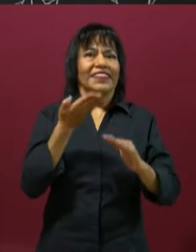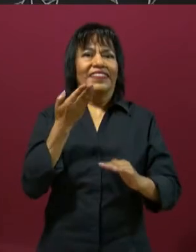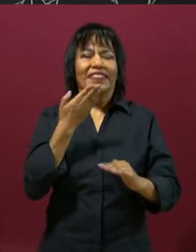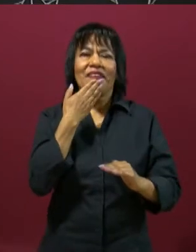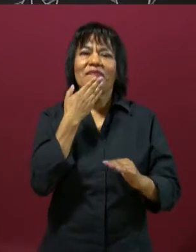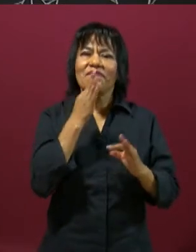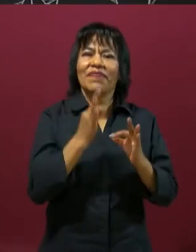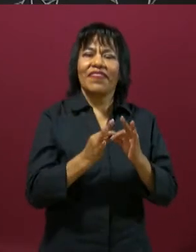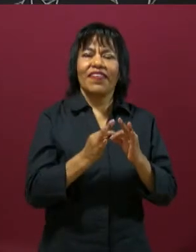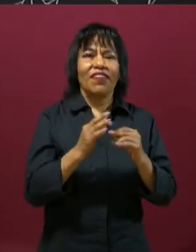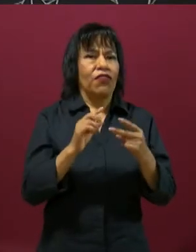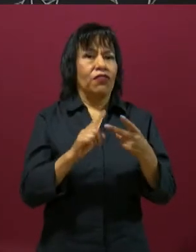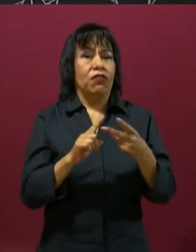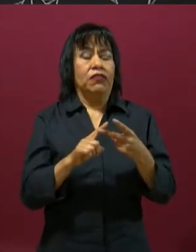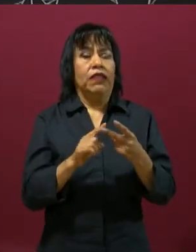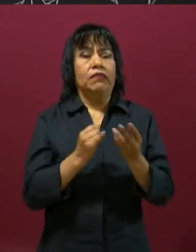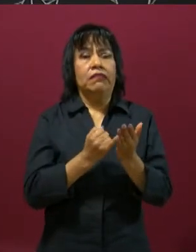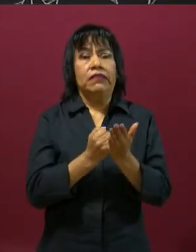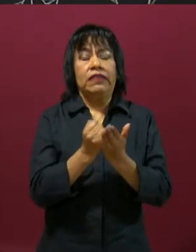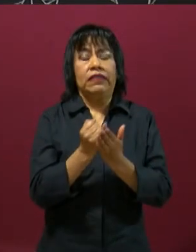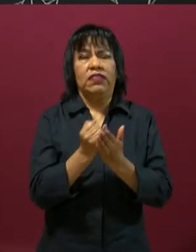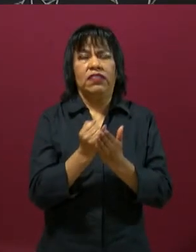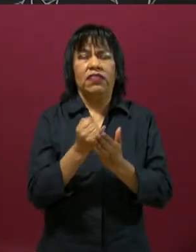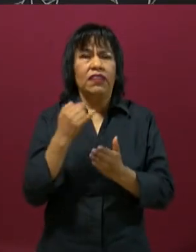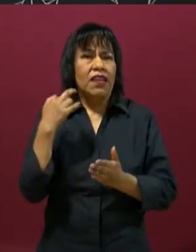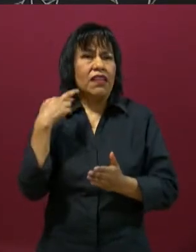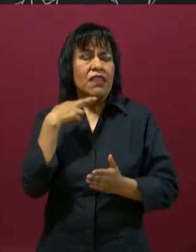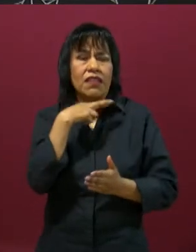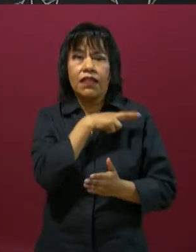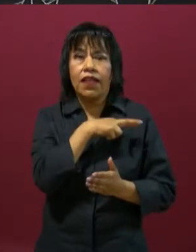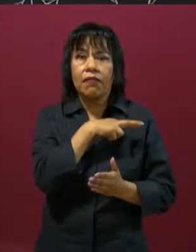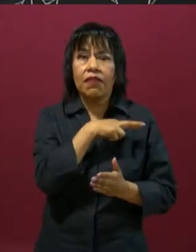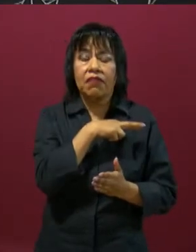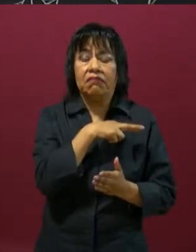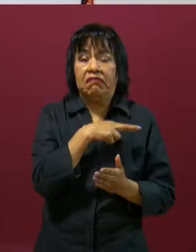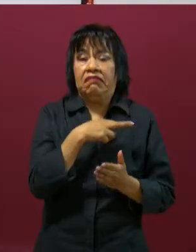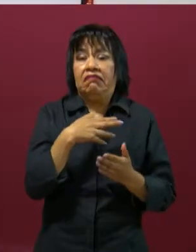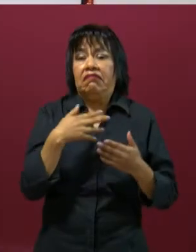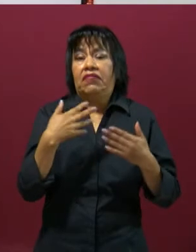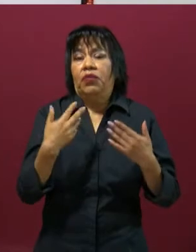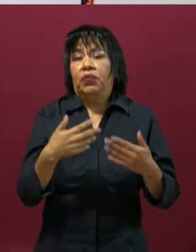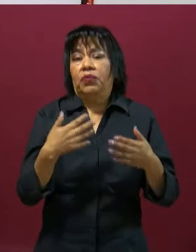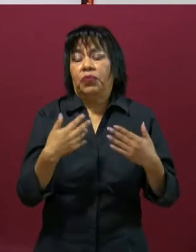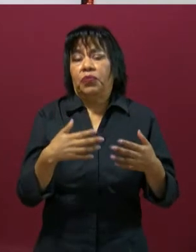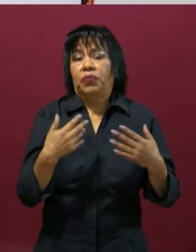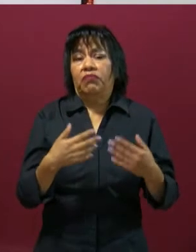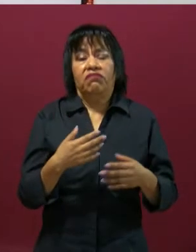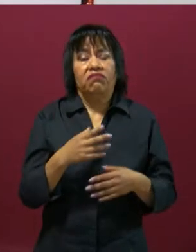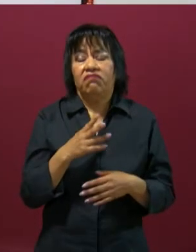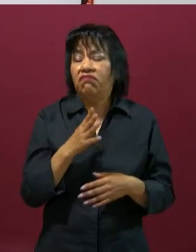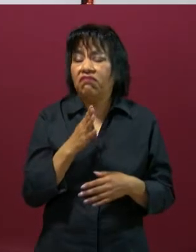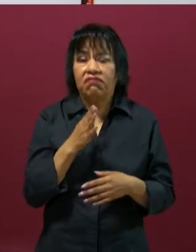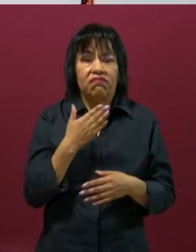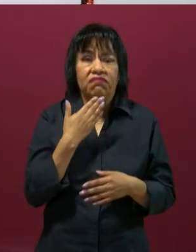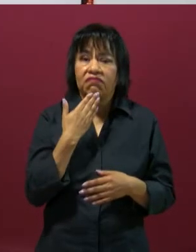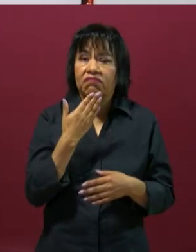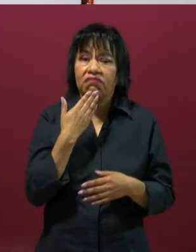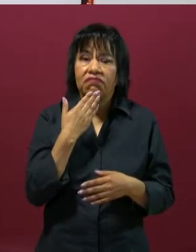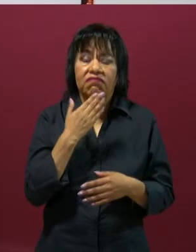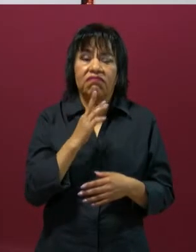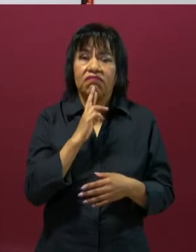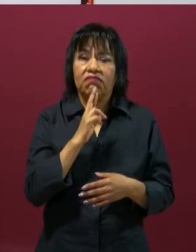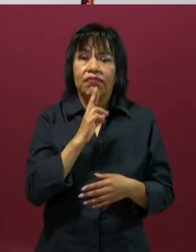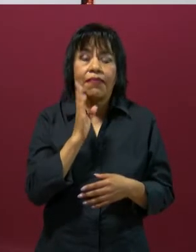donde nosotros nuestra decisión fue impulsiva y por lo tanto nos llevó a lo mejor a no tener una buena